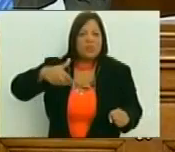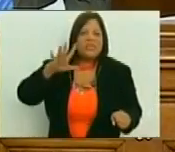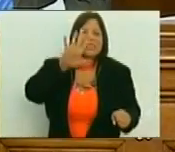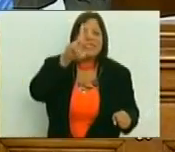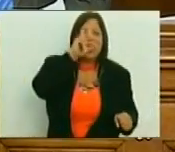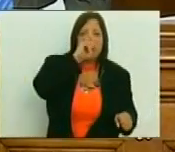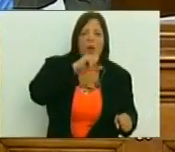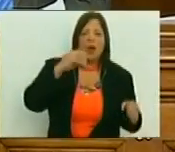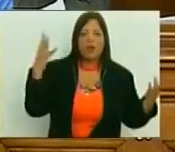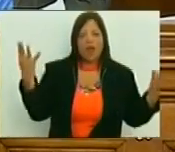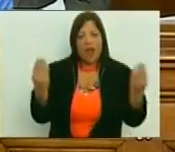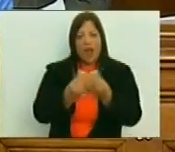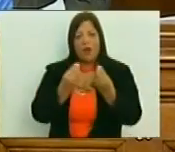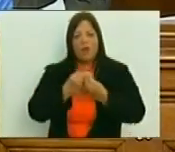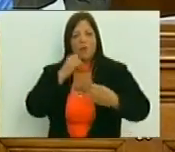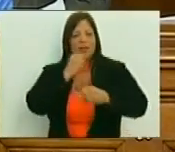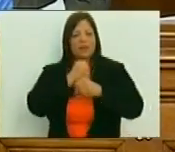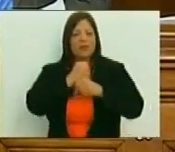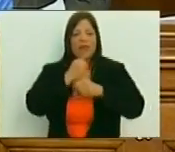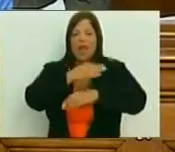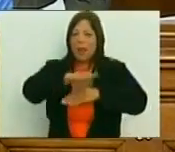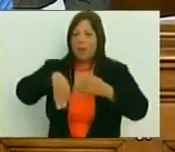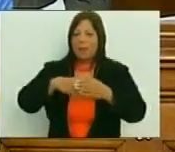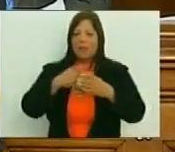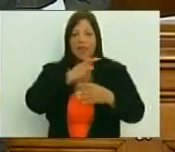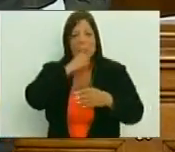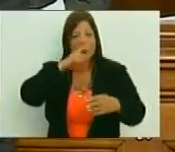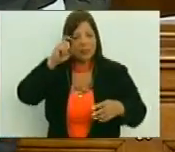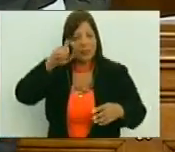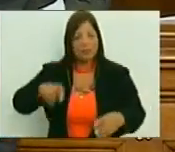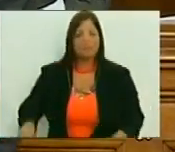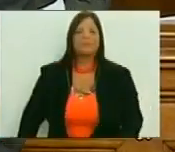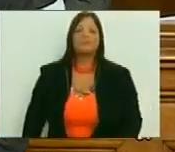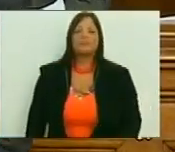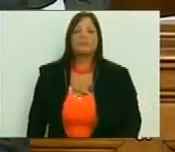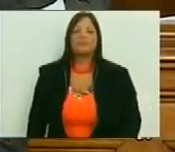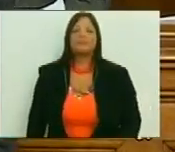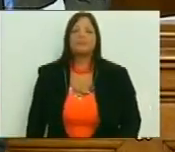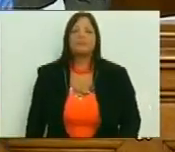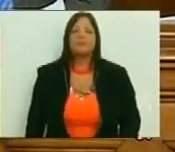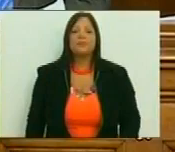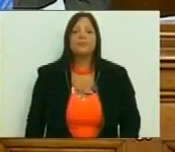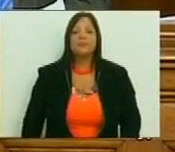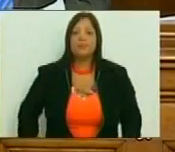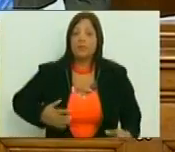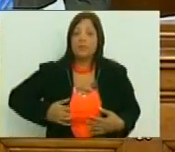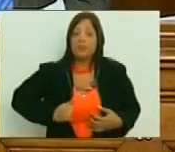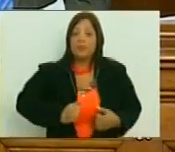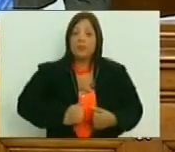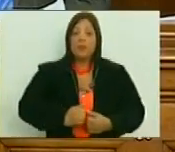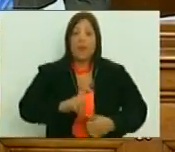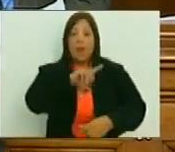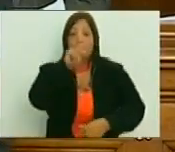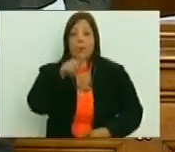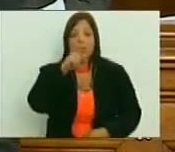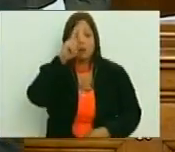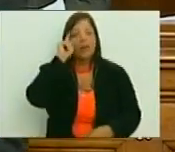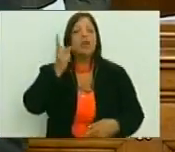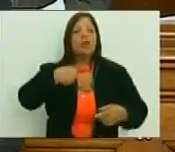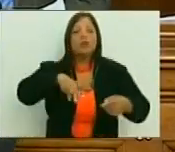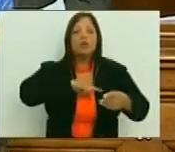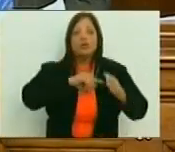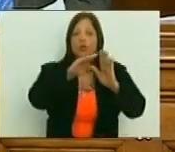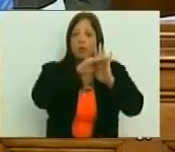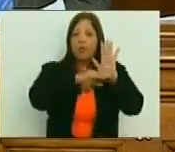años acompañando la labor del presidente Polo Nicolás Maduro Moro, respondiendo a tu interrogante, mi querido Paul, nosotros, por